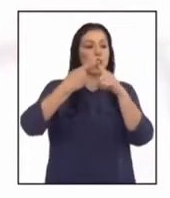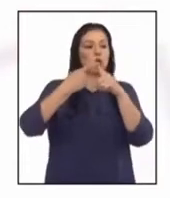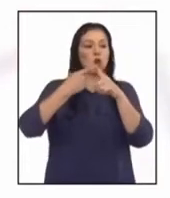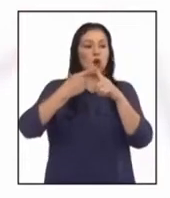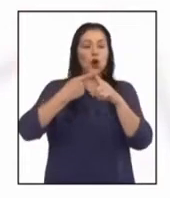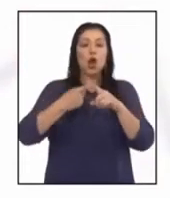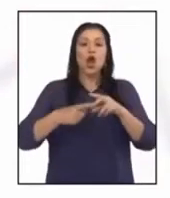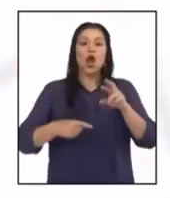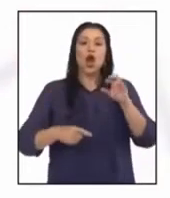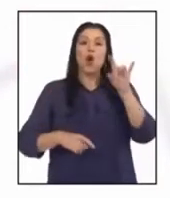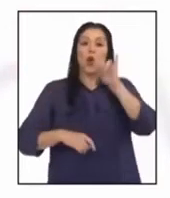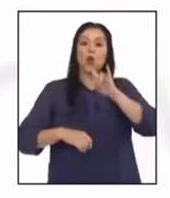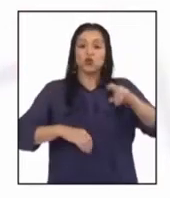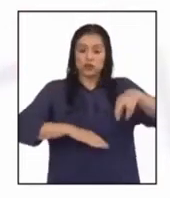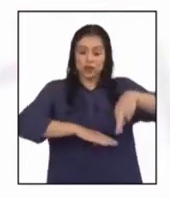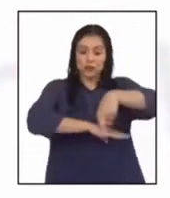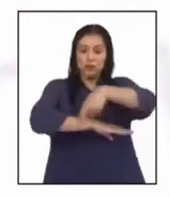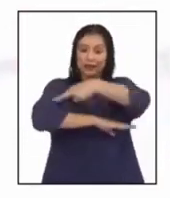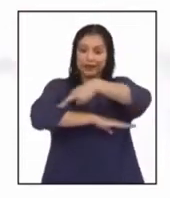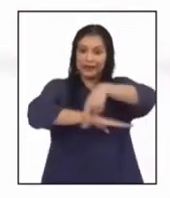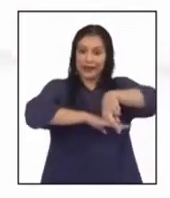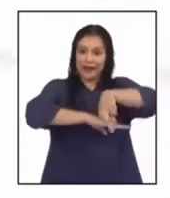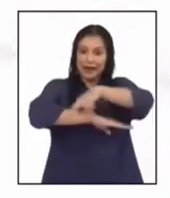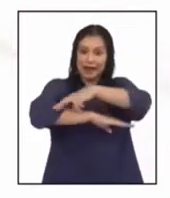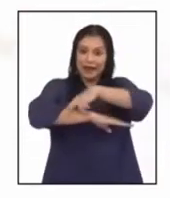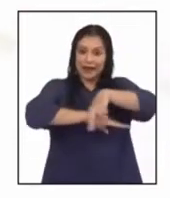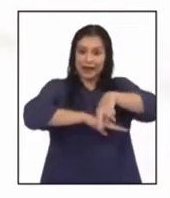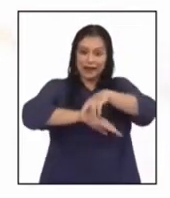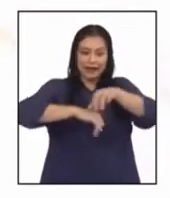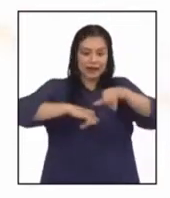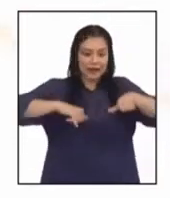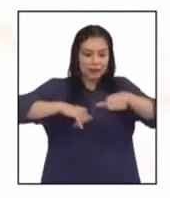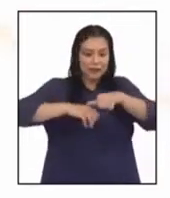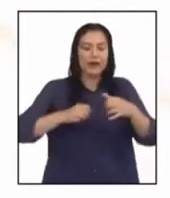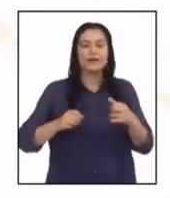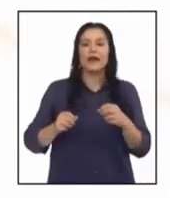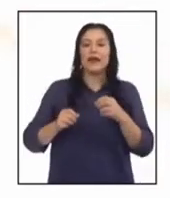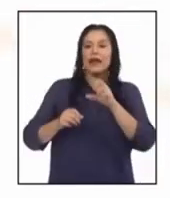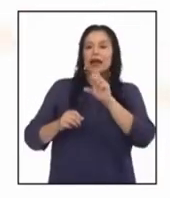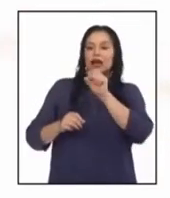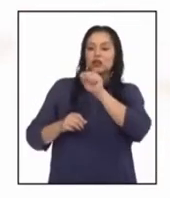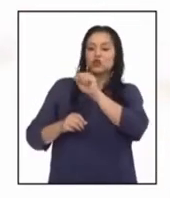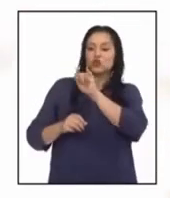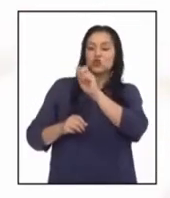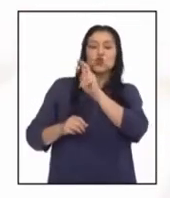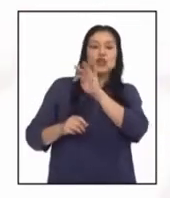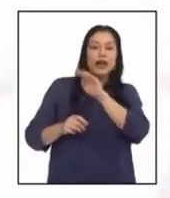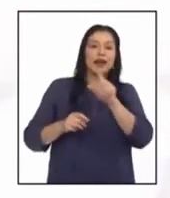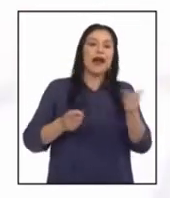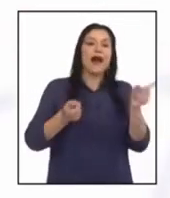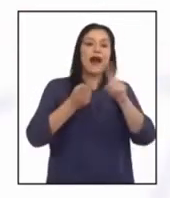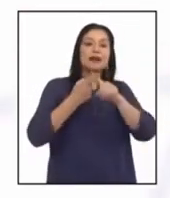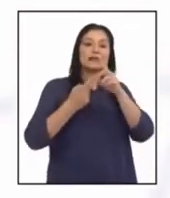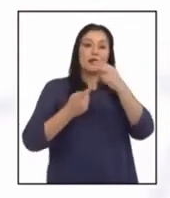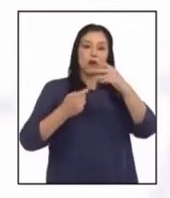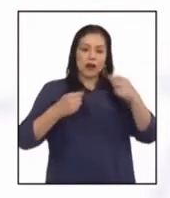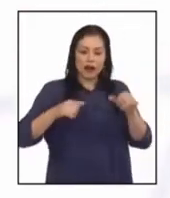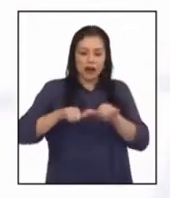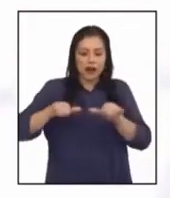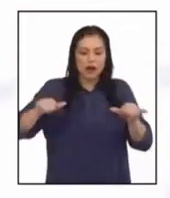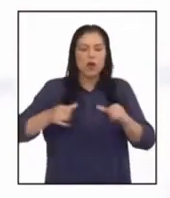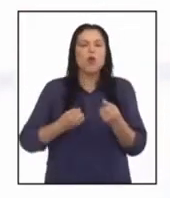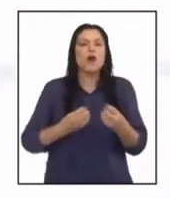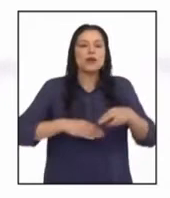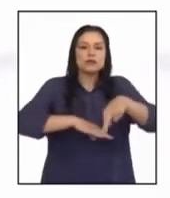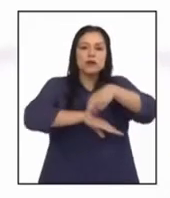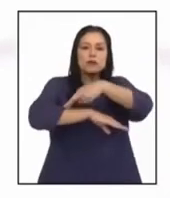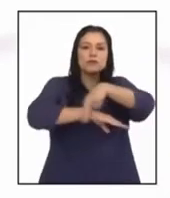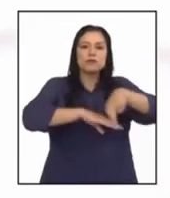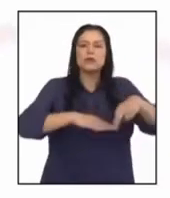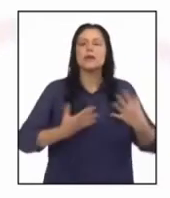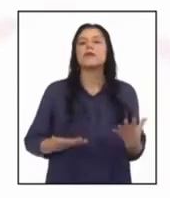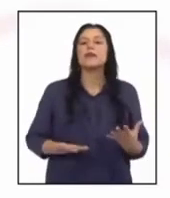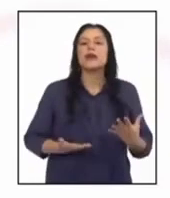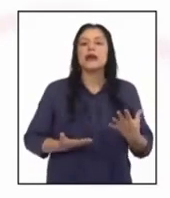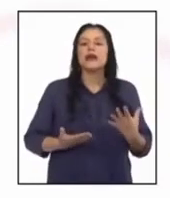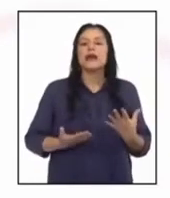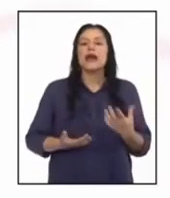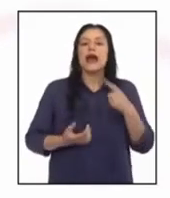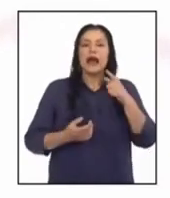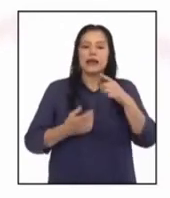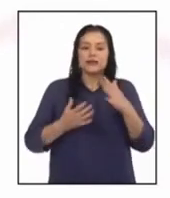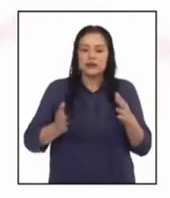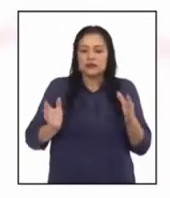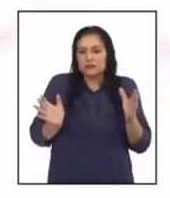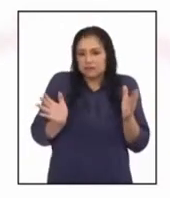Haciendo uso de la regla, medimos la distancia desde Suyana hasta Huangalá. La distancia calcular corresponde a la